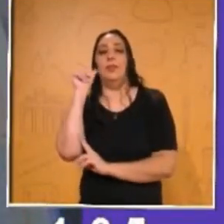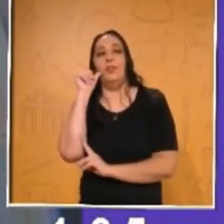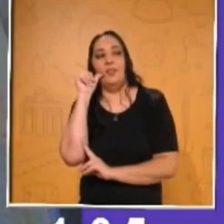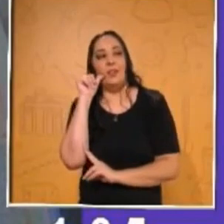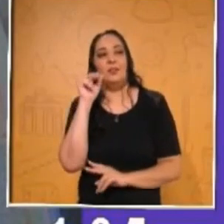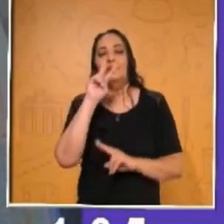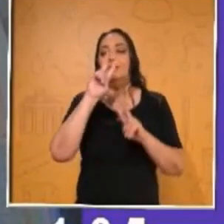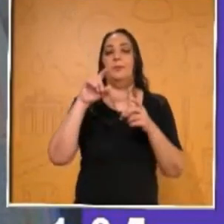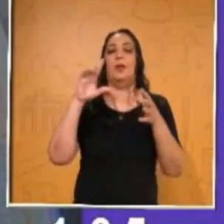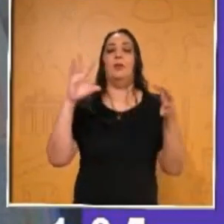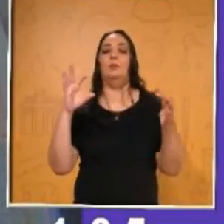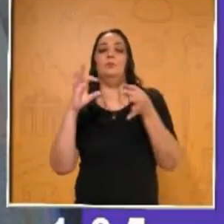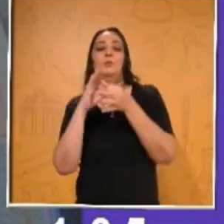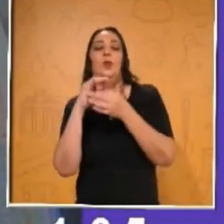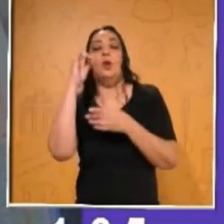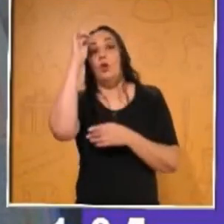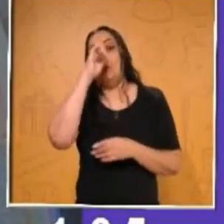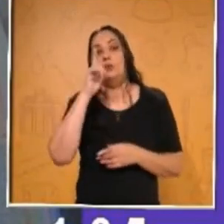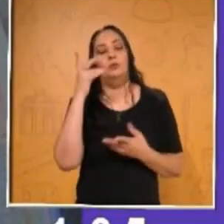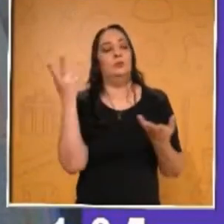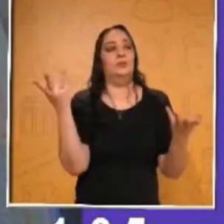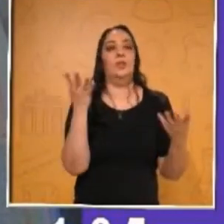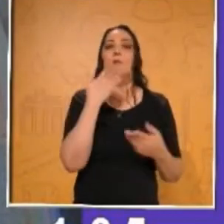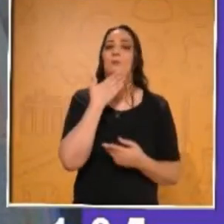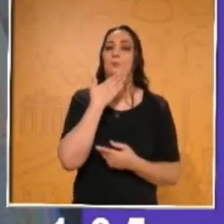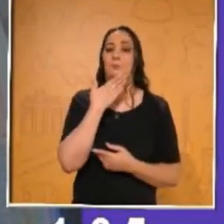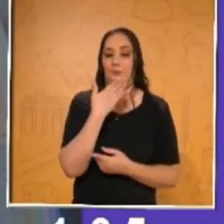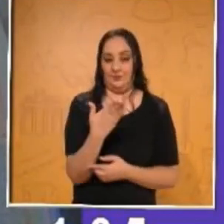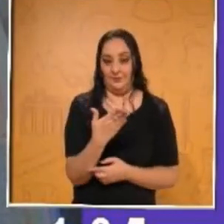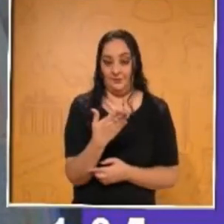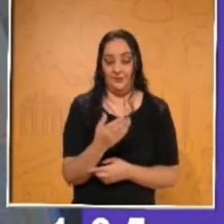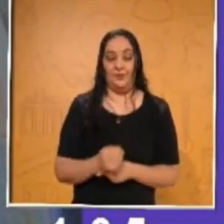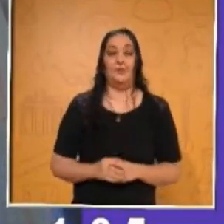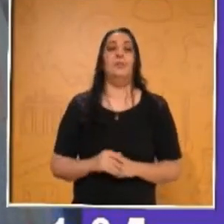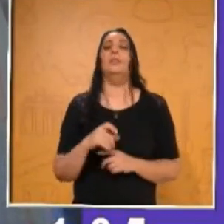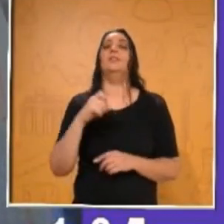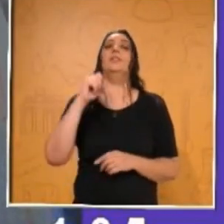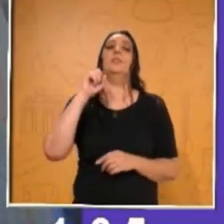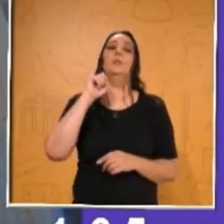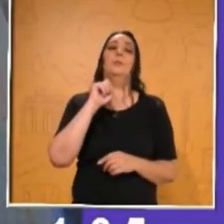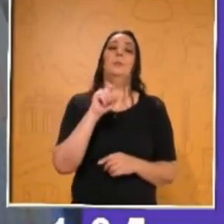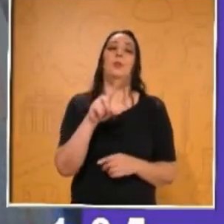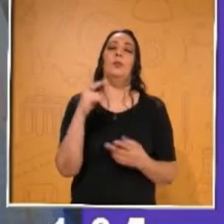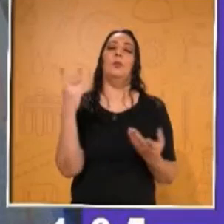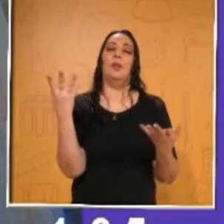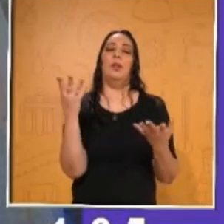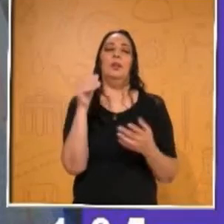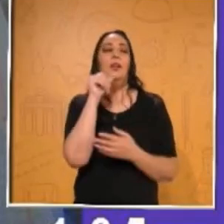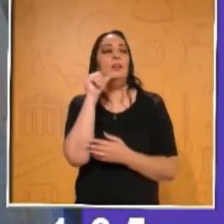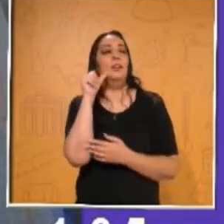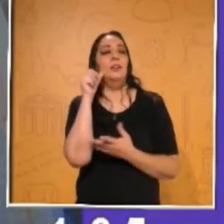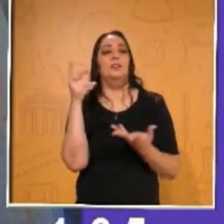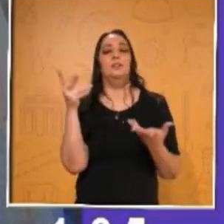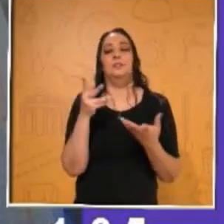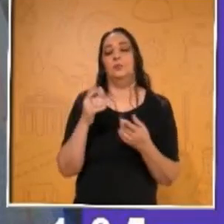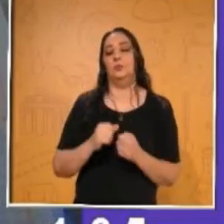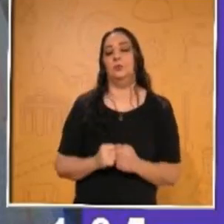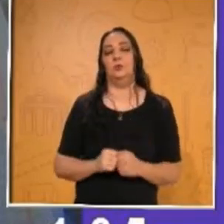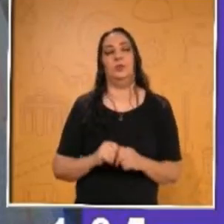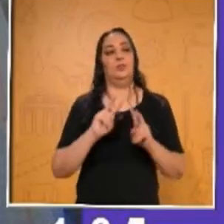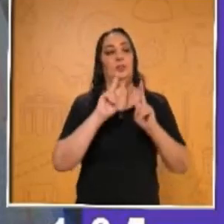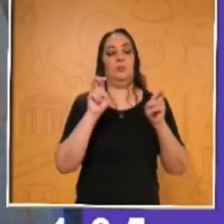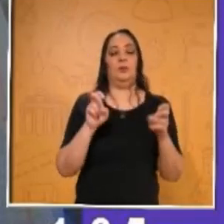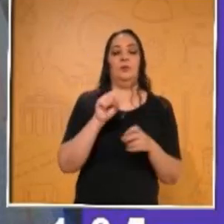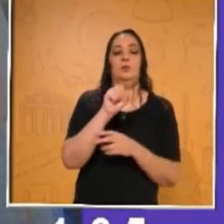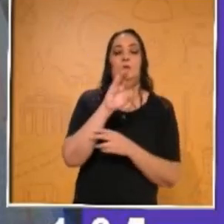conectivos lógicos, los colocaron de manera correcta. Viene también lo que vimos ayer, maestro. Lo de las sucesiones, así